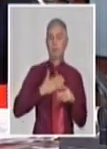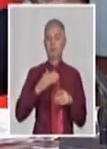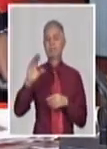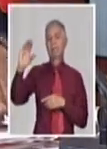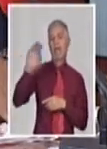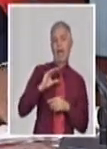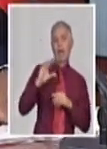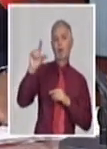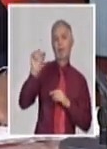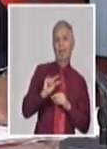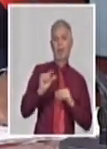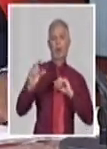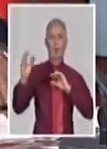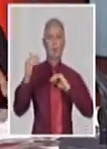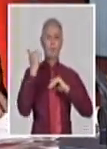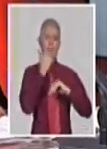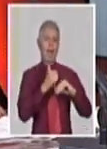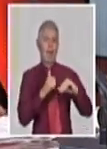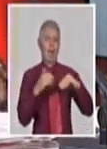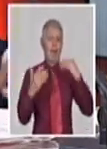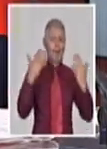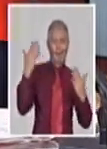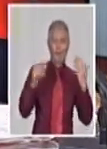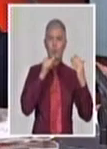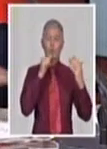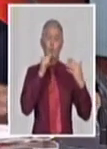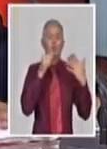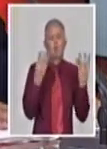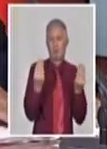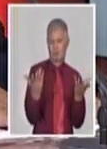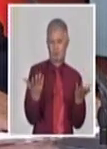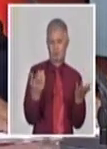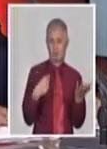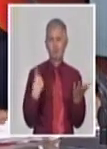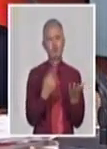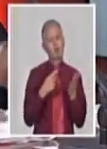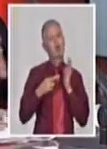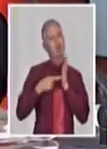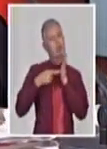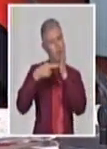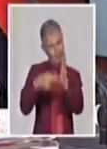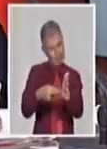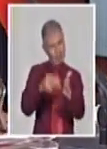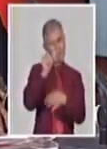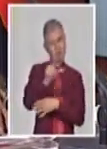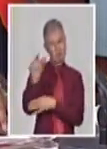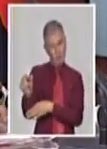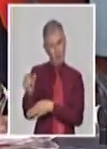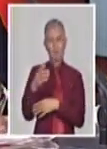menos, que el otro es más. Nosotros lo único que les recomendamos a las personas es que traten de tener acceso a esas normas.